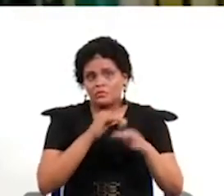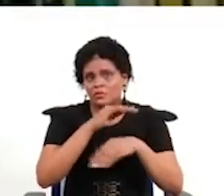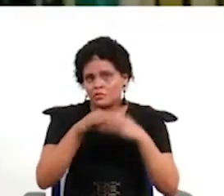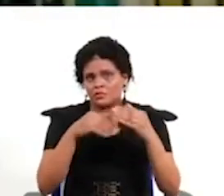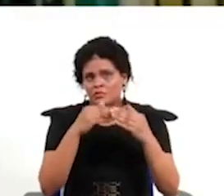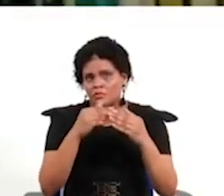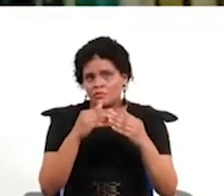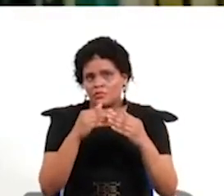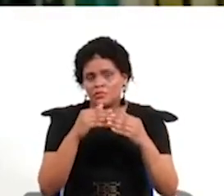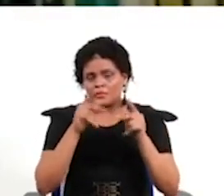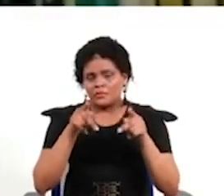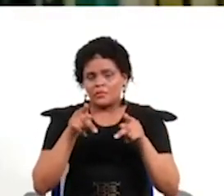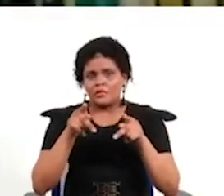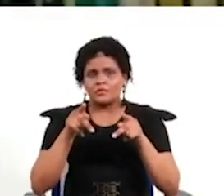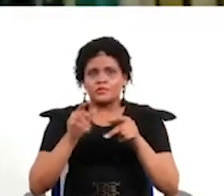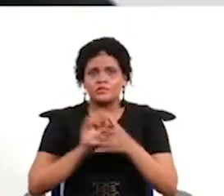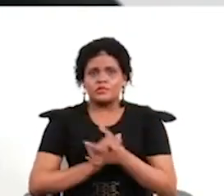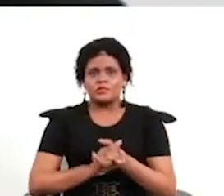permita esa pluralidad